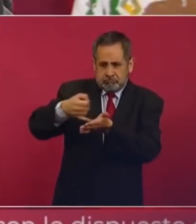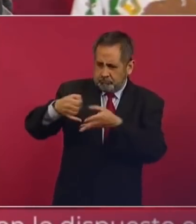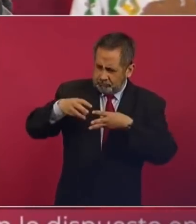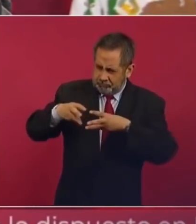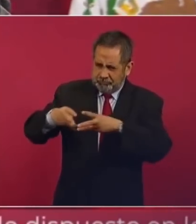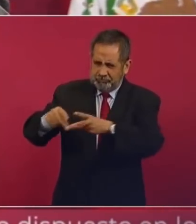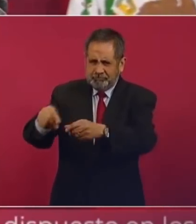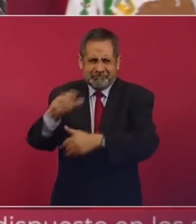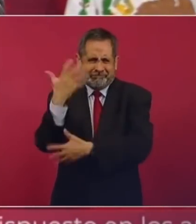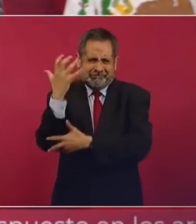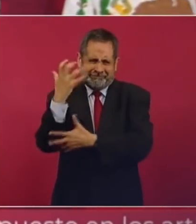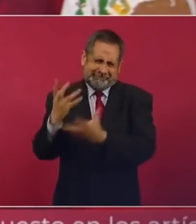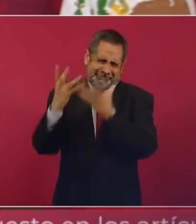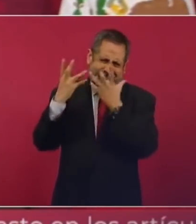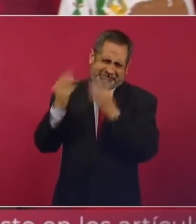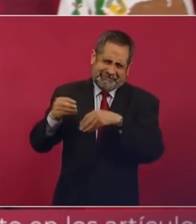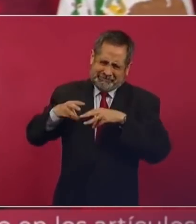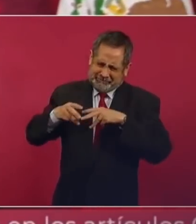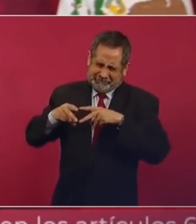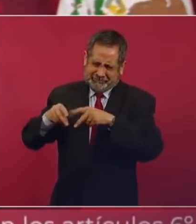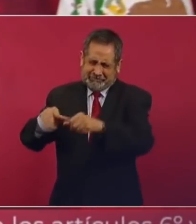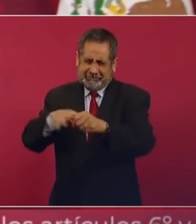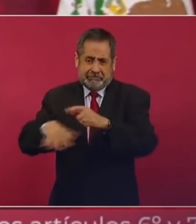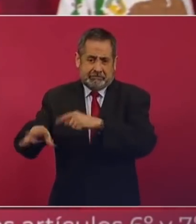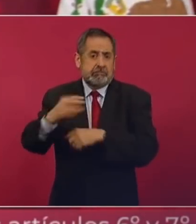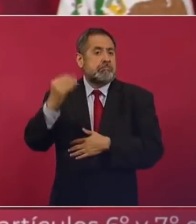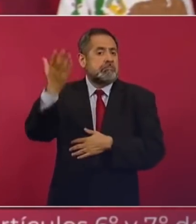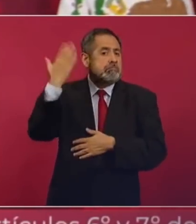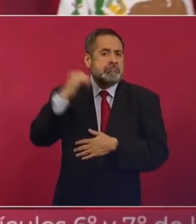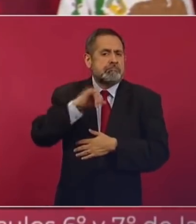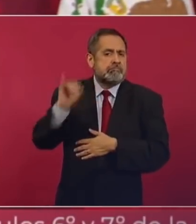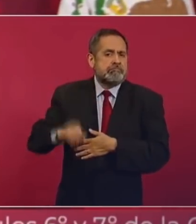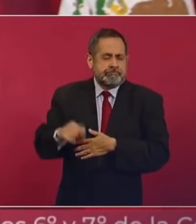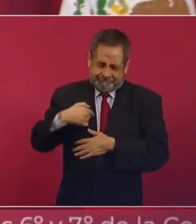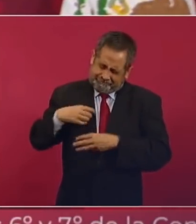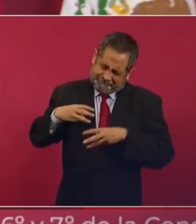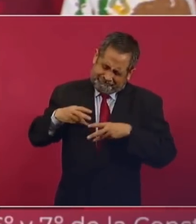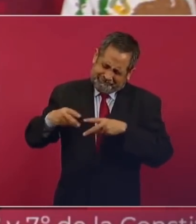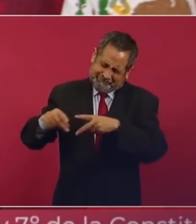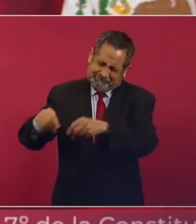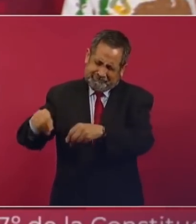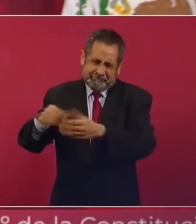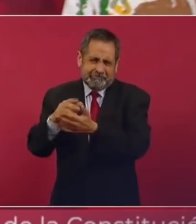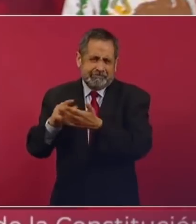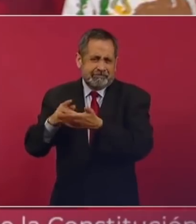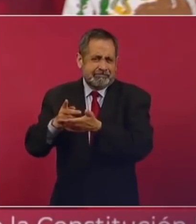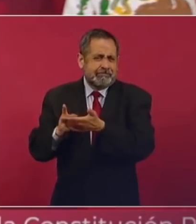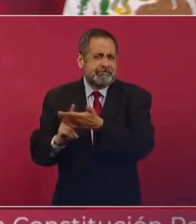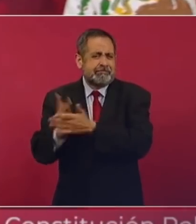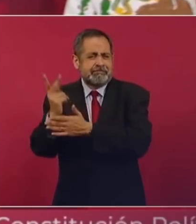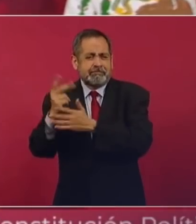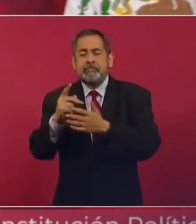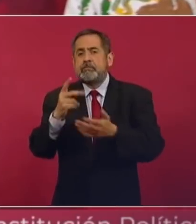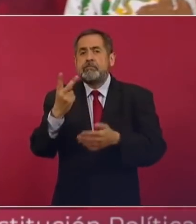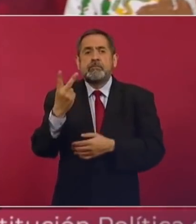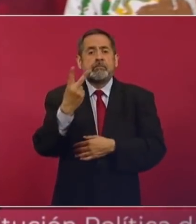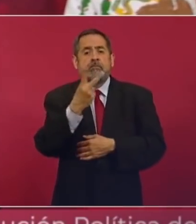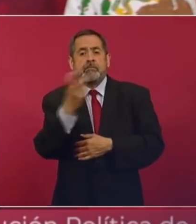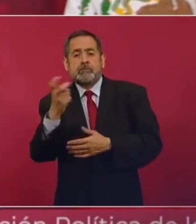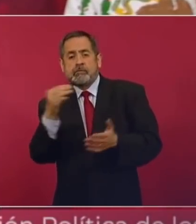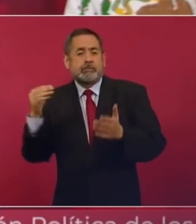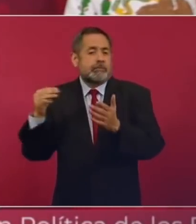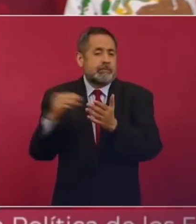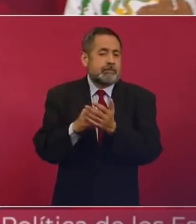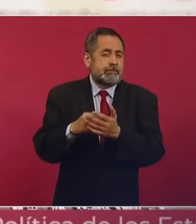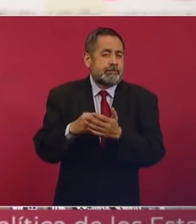en toda la ruta del Tren Maya, 200 mil hectáreas de árboles.